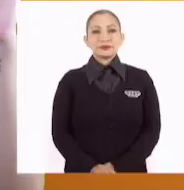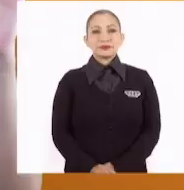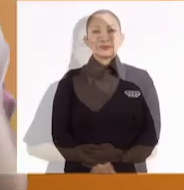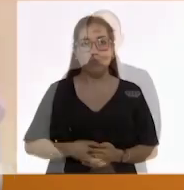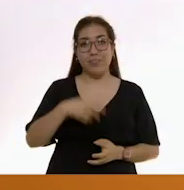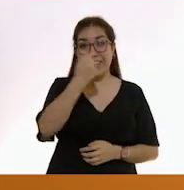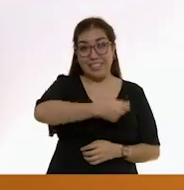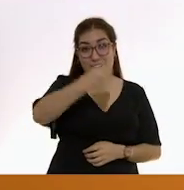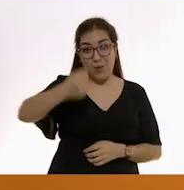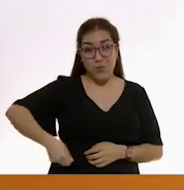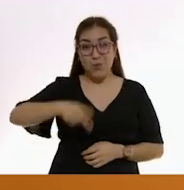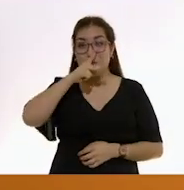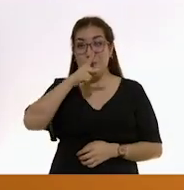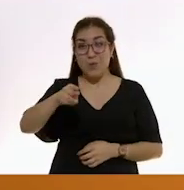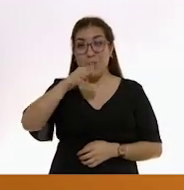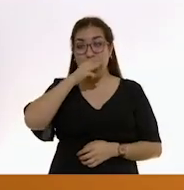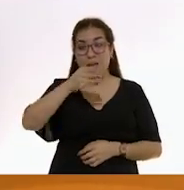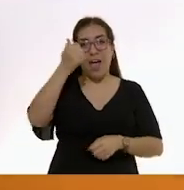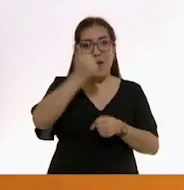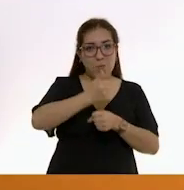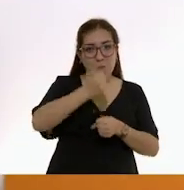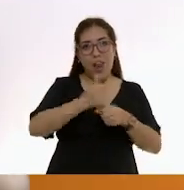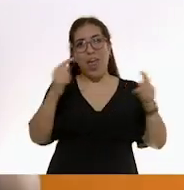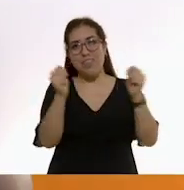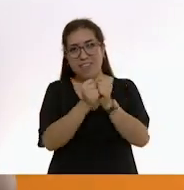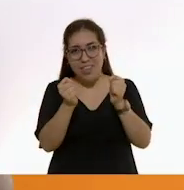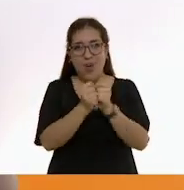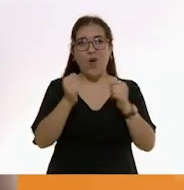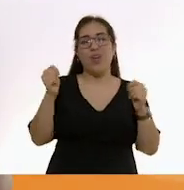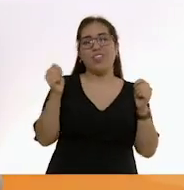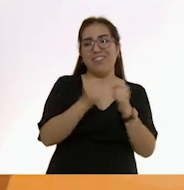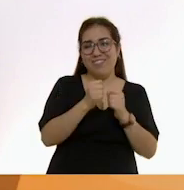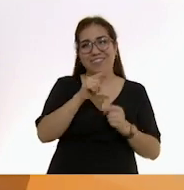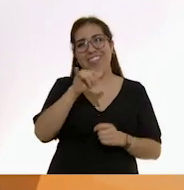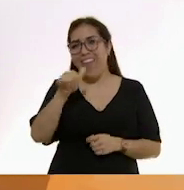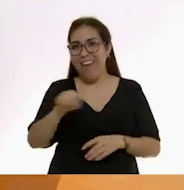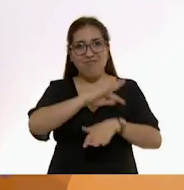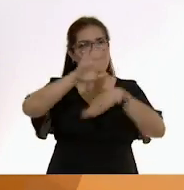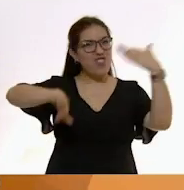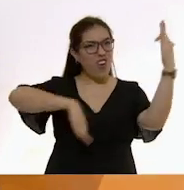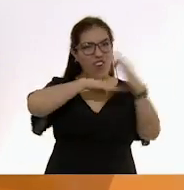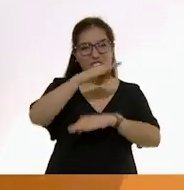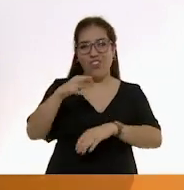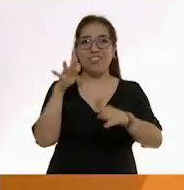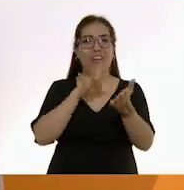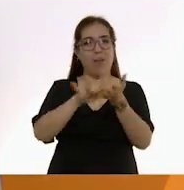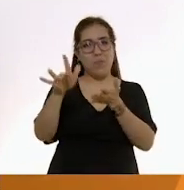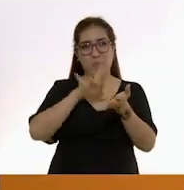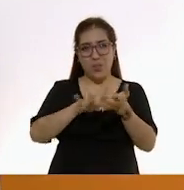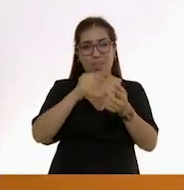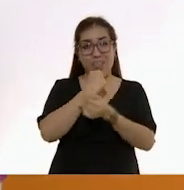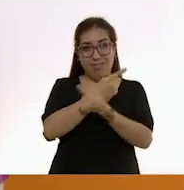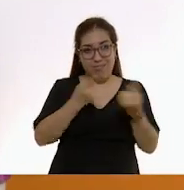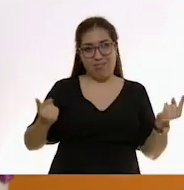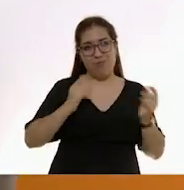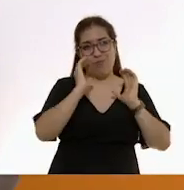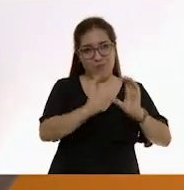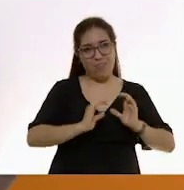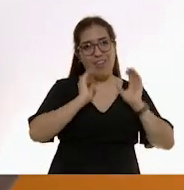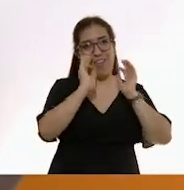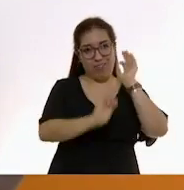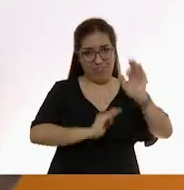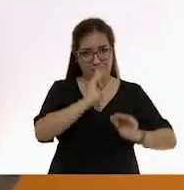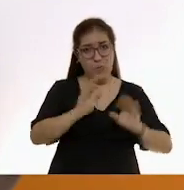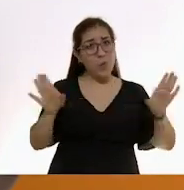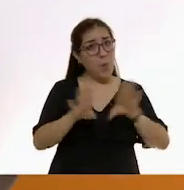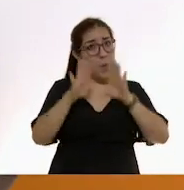Saludos a mamá, papá, abuelitas, tías, tíos y a todos quienes apoyan en la crianza de las niñas y niños de casa. ¿Cómo